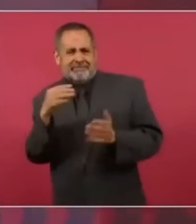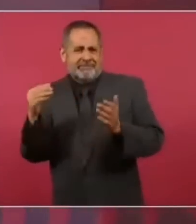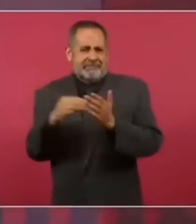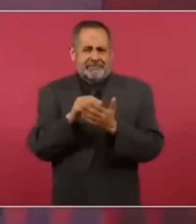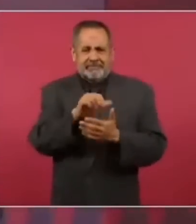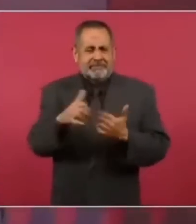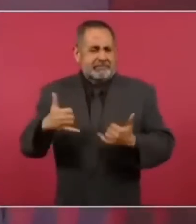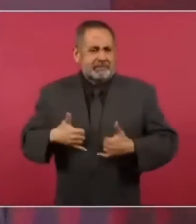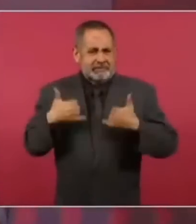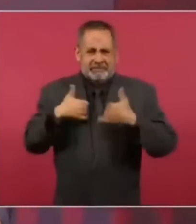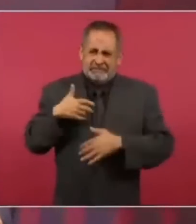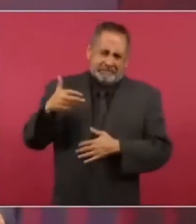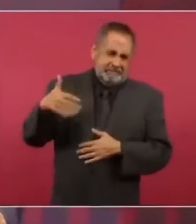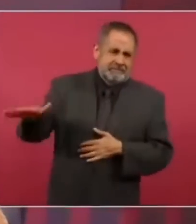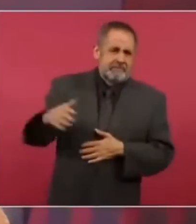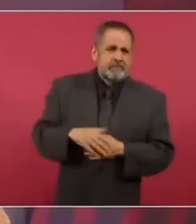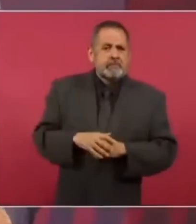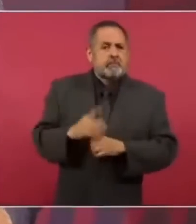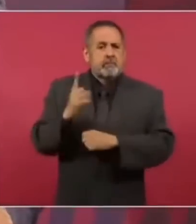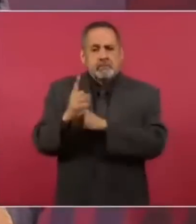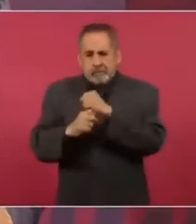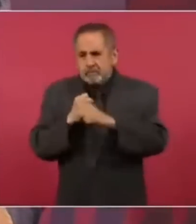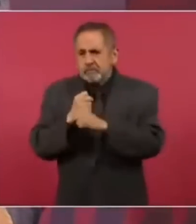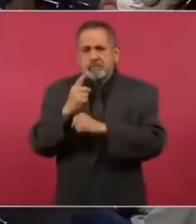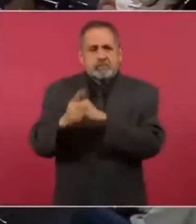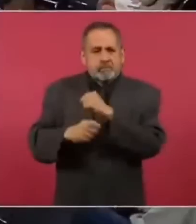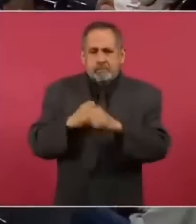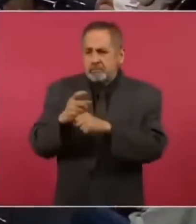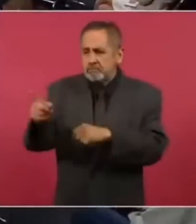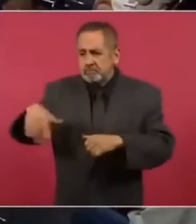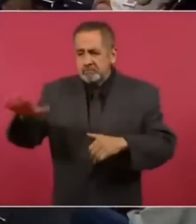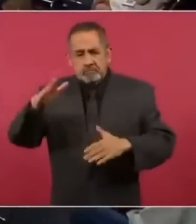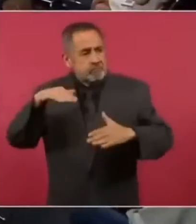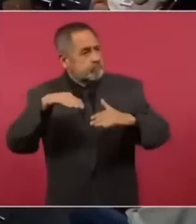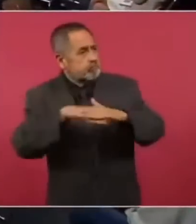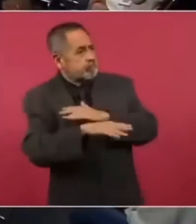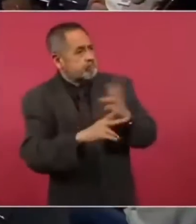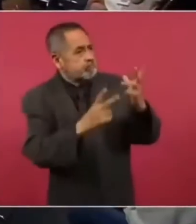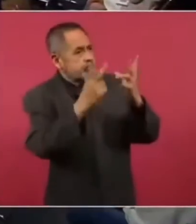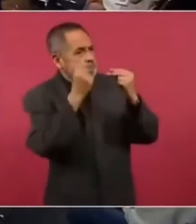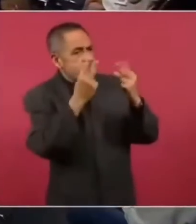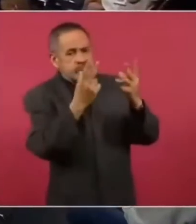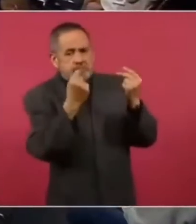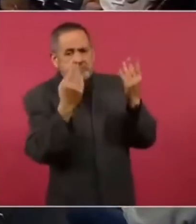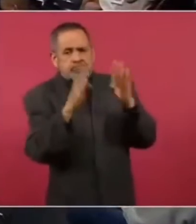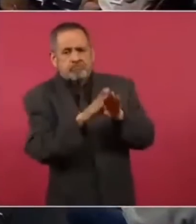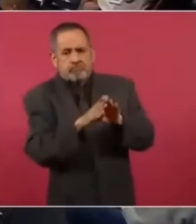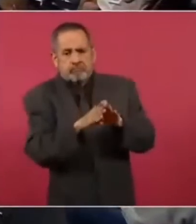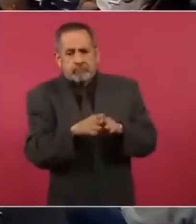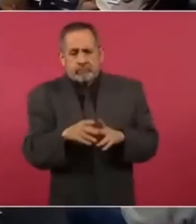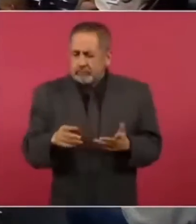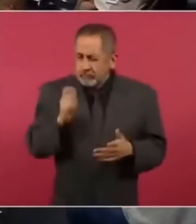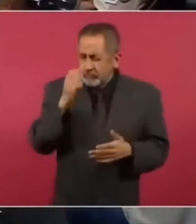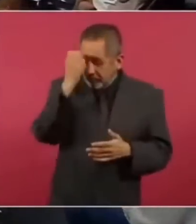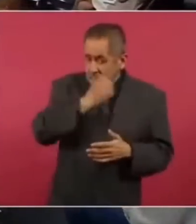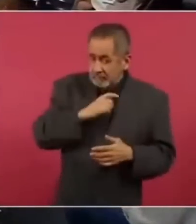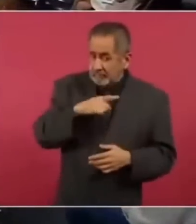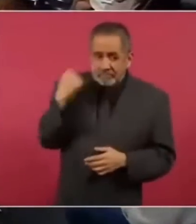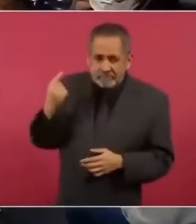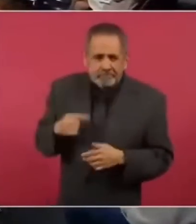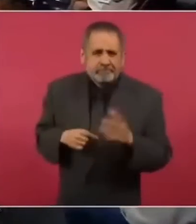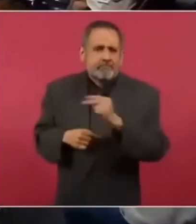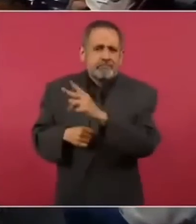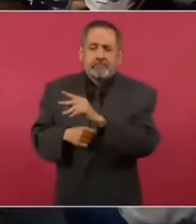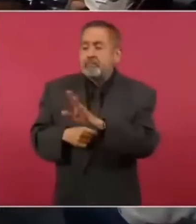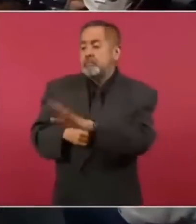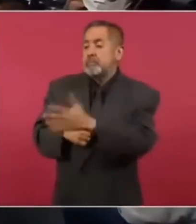al año que querían ingresar a las universidades públicas. y no es que no pasaran el examen de admisión, es que no había cupo,